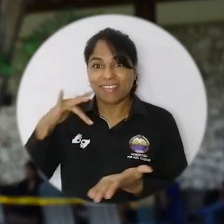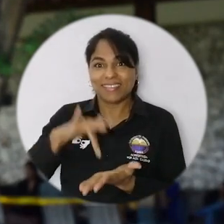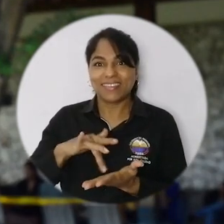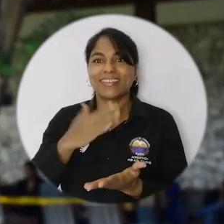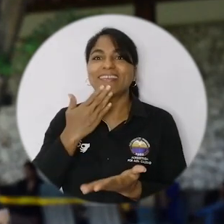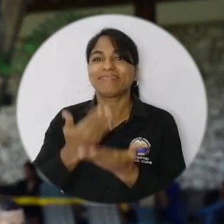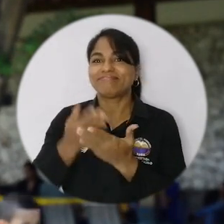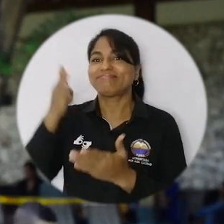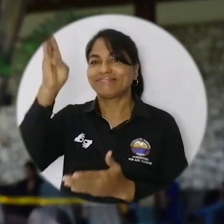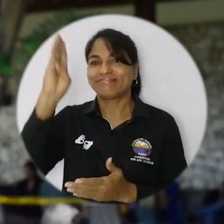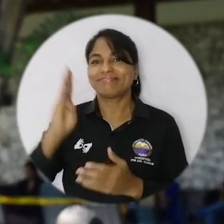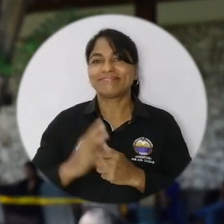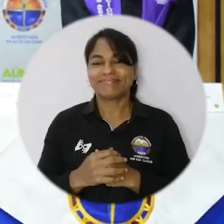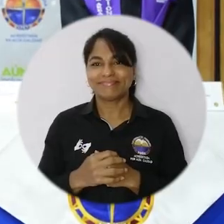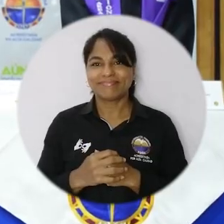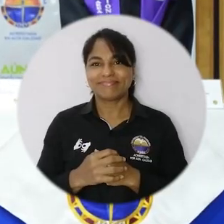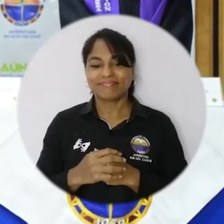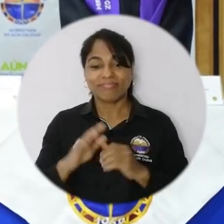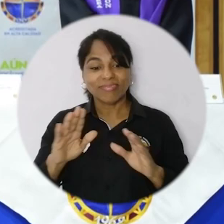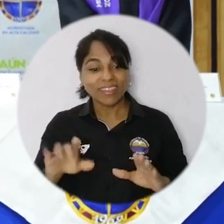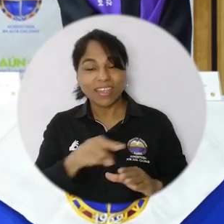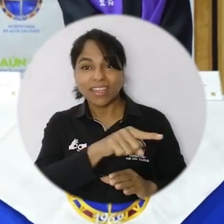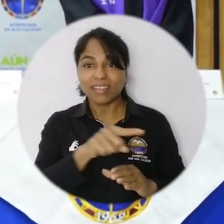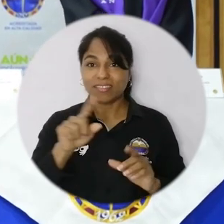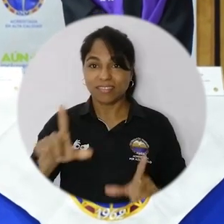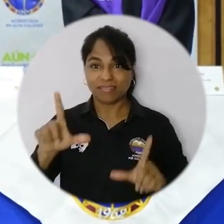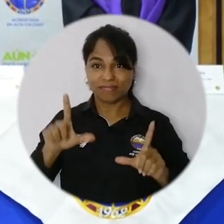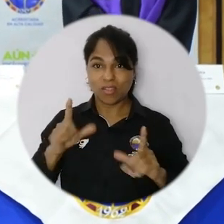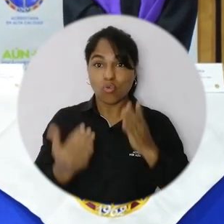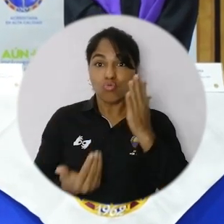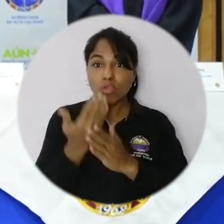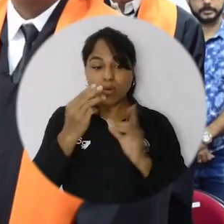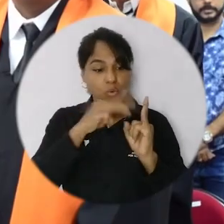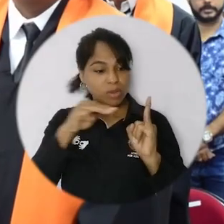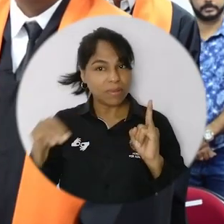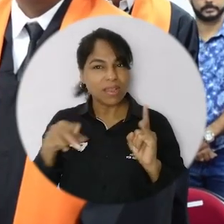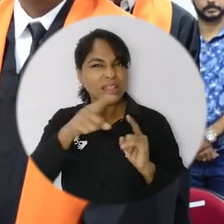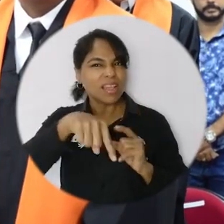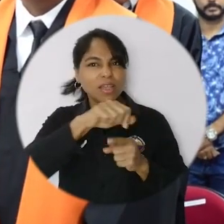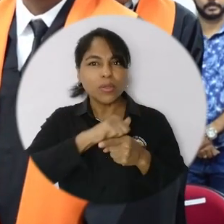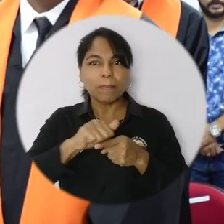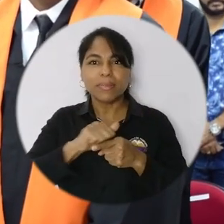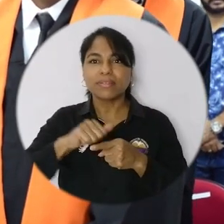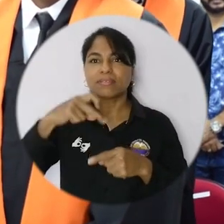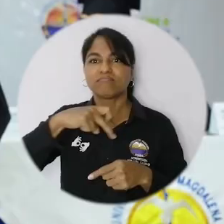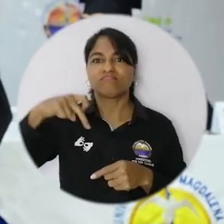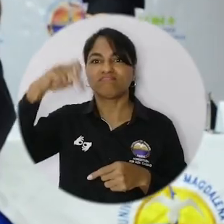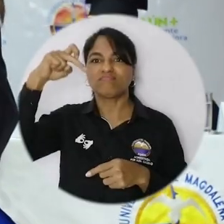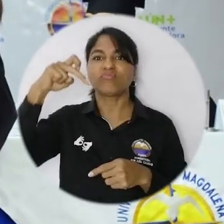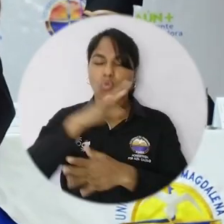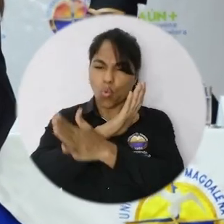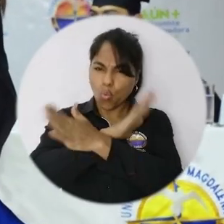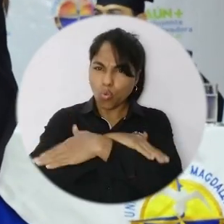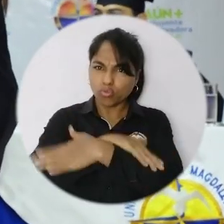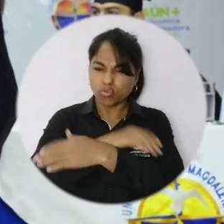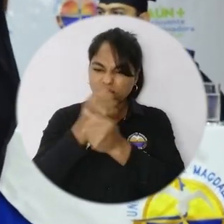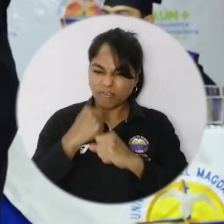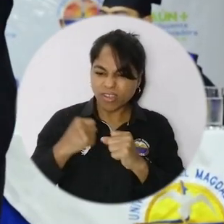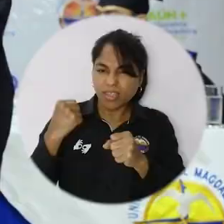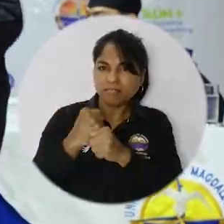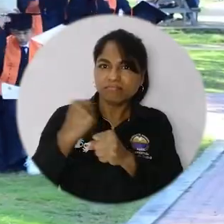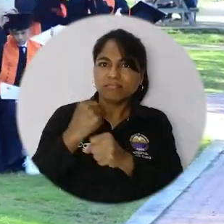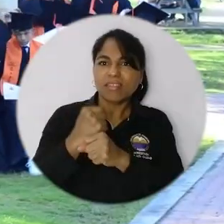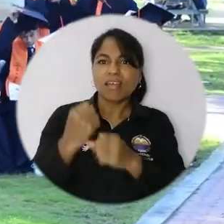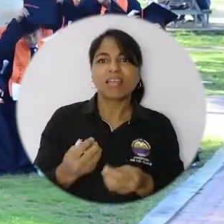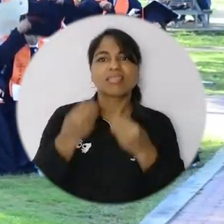estamos, dando las gracias a Dios nuevamente. Los nuevos graduados con sello Unimagdalena practicarán su profesión con honradez, trabajarán para